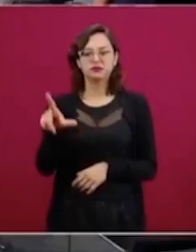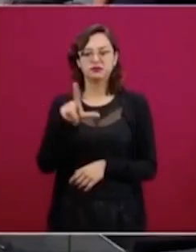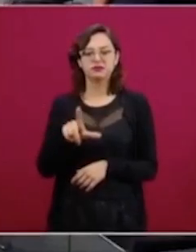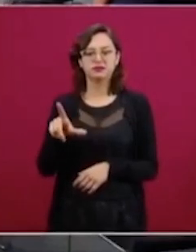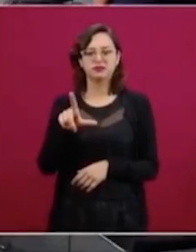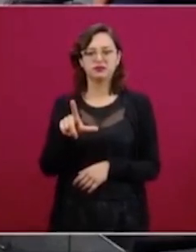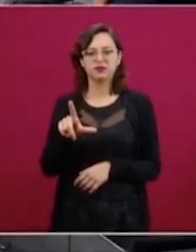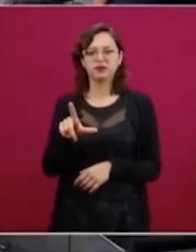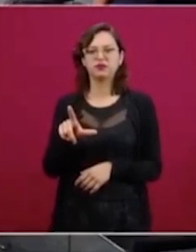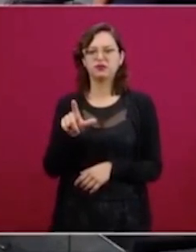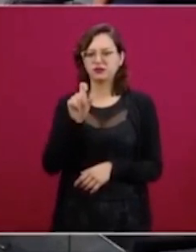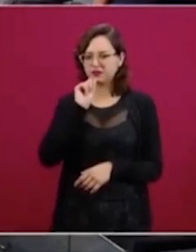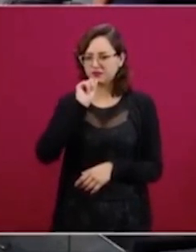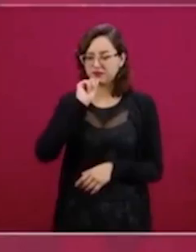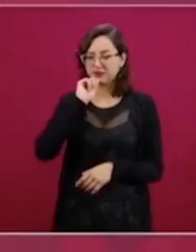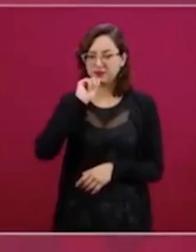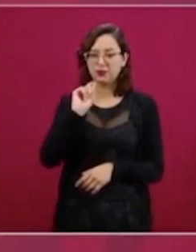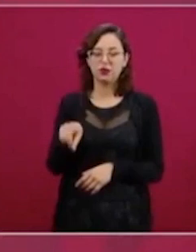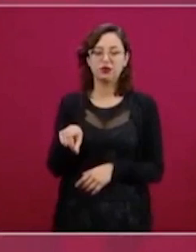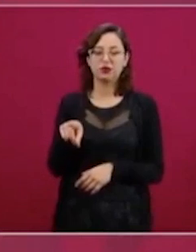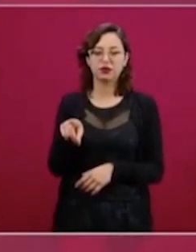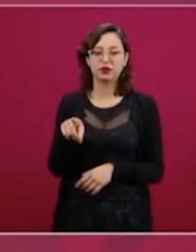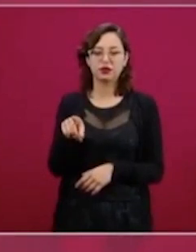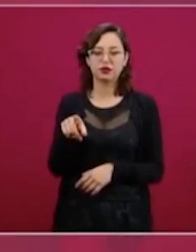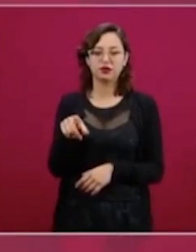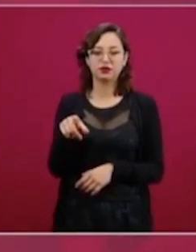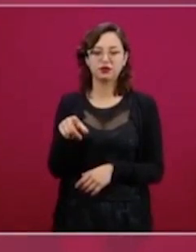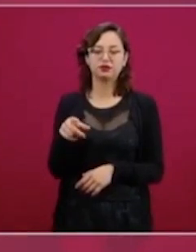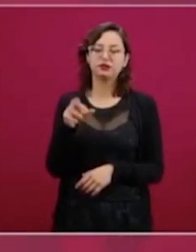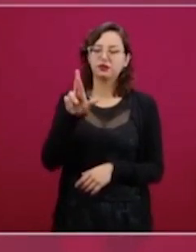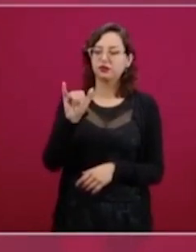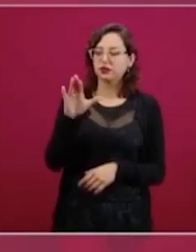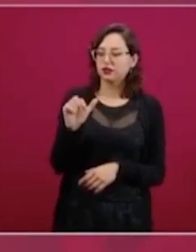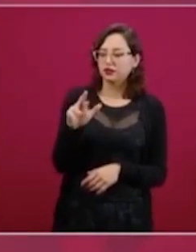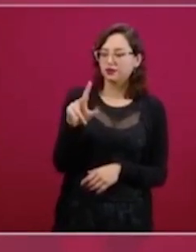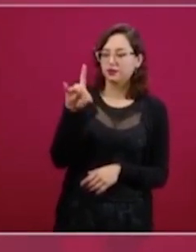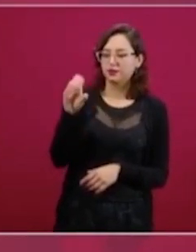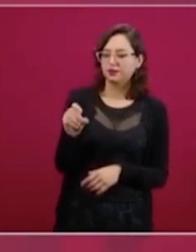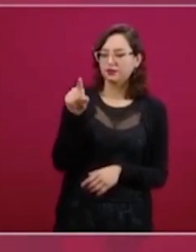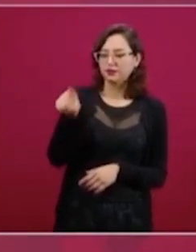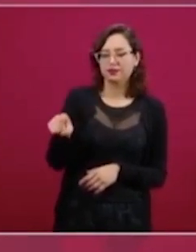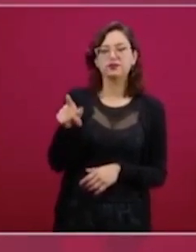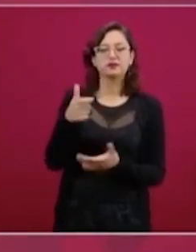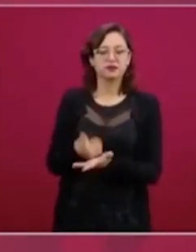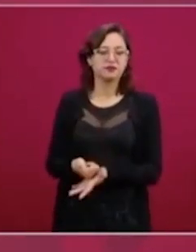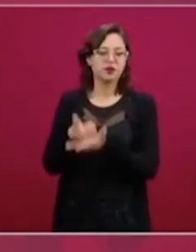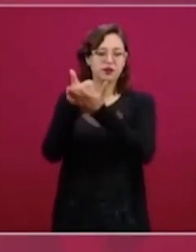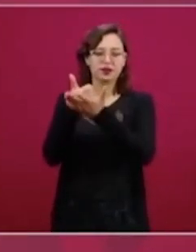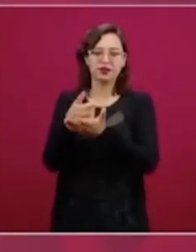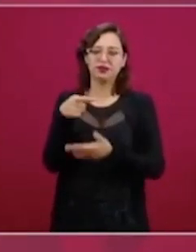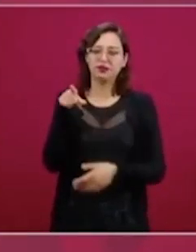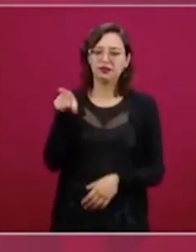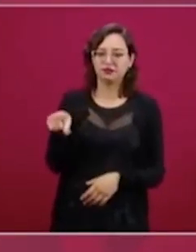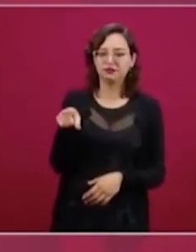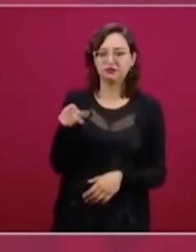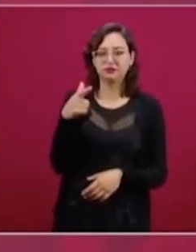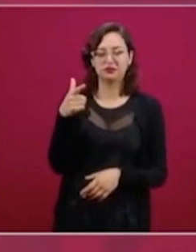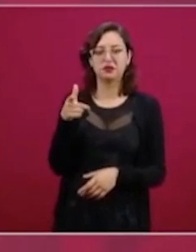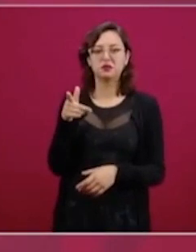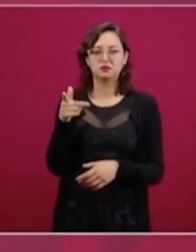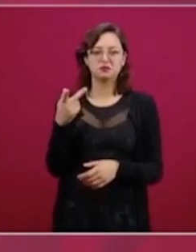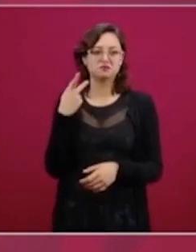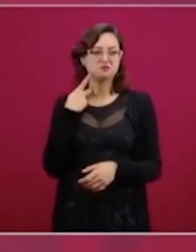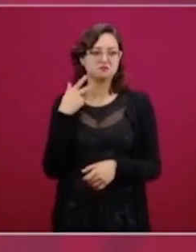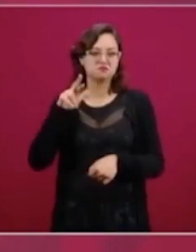Eso nos puede ayudar Ricardo Sheffield, porque es la